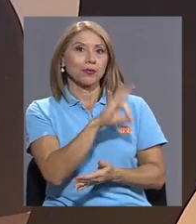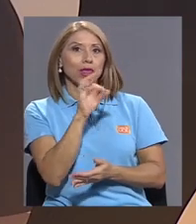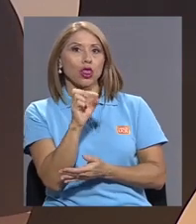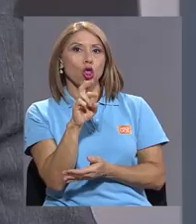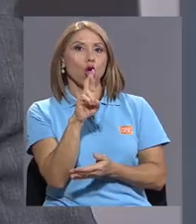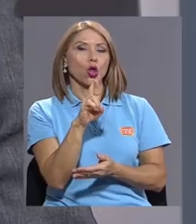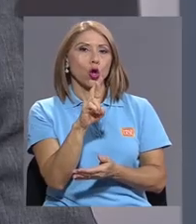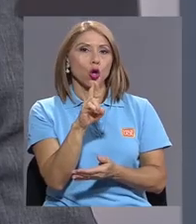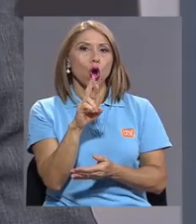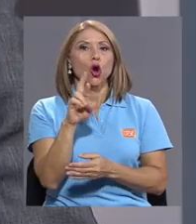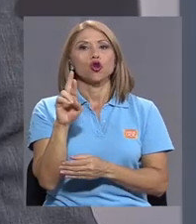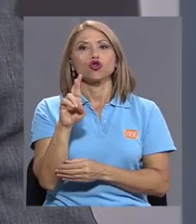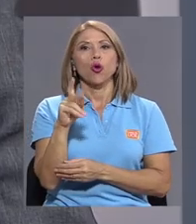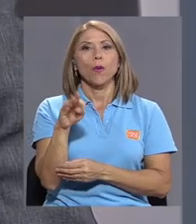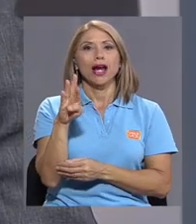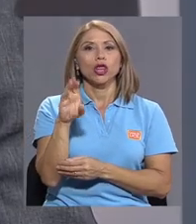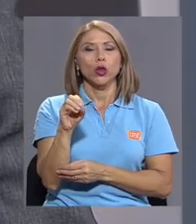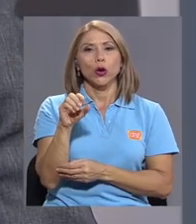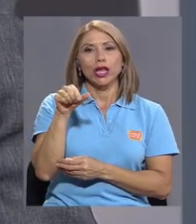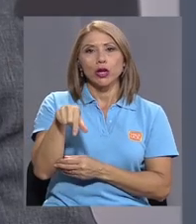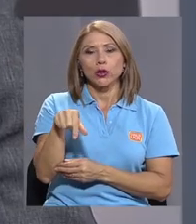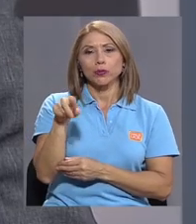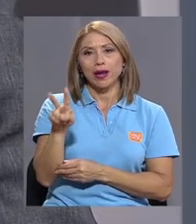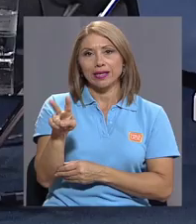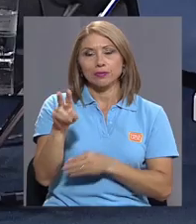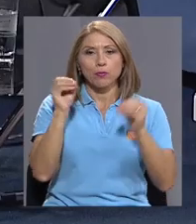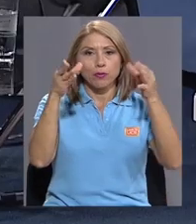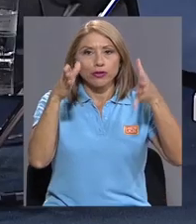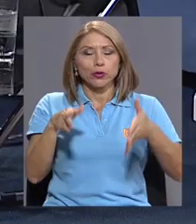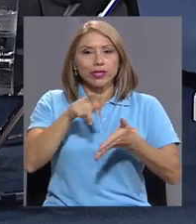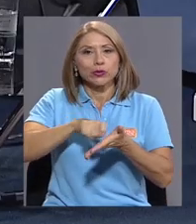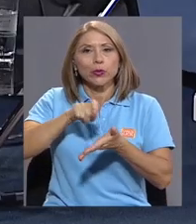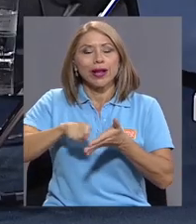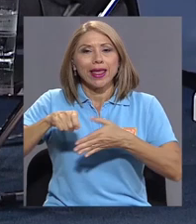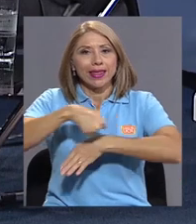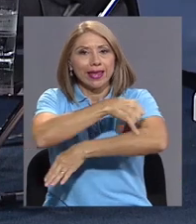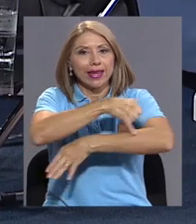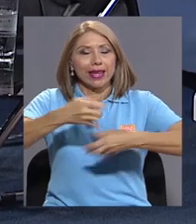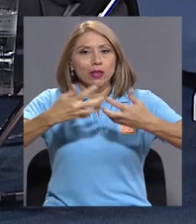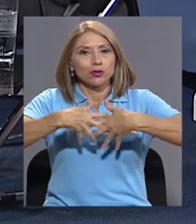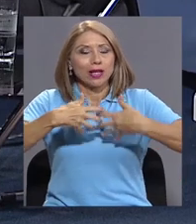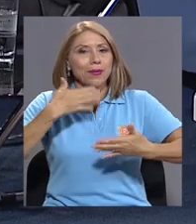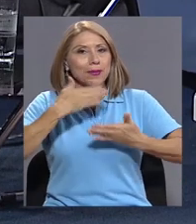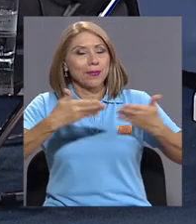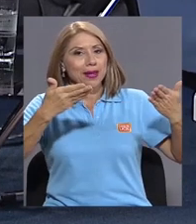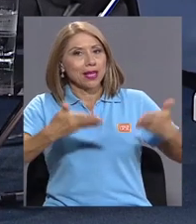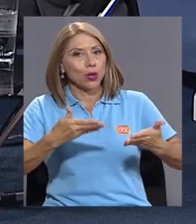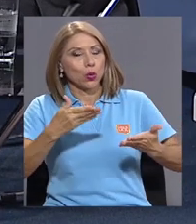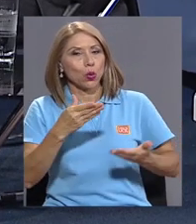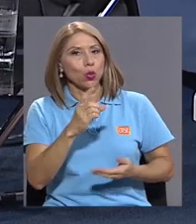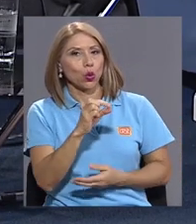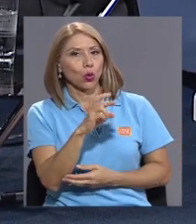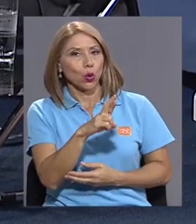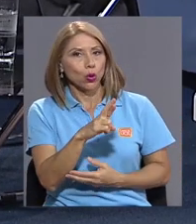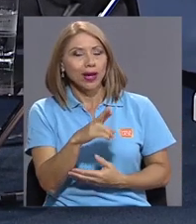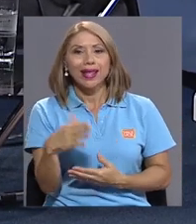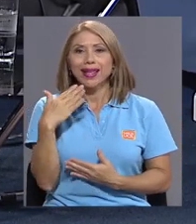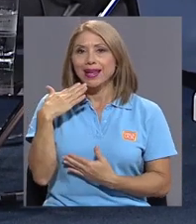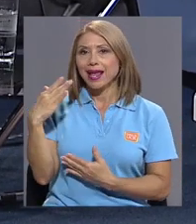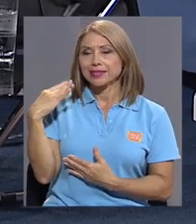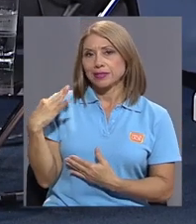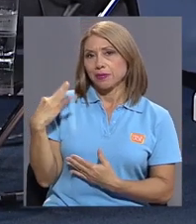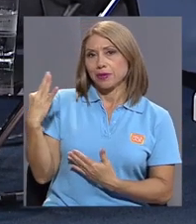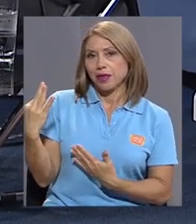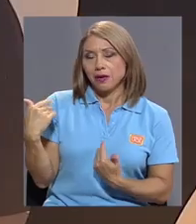Quiroz Vargas, profesor de la Escuela de Ingeniería Industrial. Bienvenido, Dr. Quiroz. Muchas gracias por invitarme al